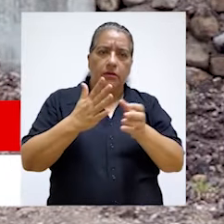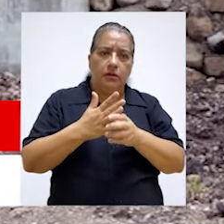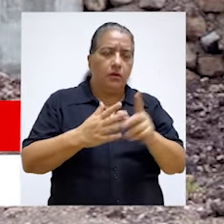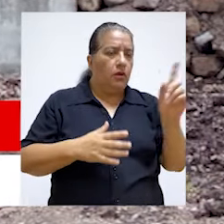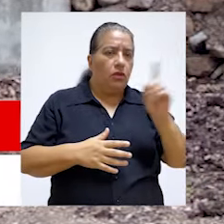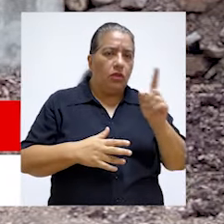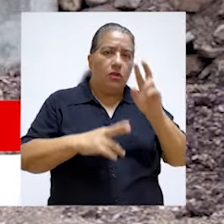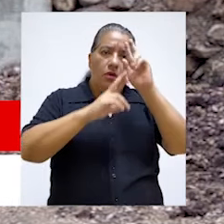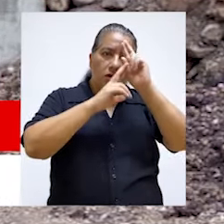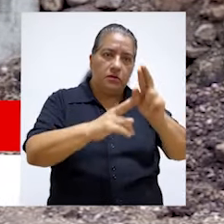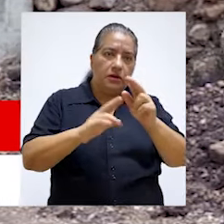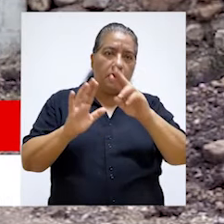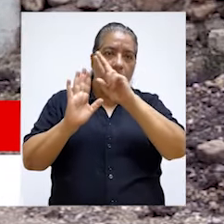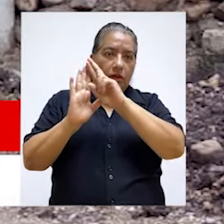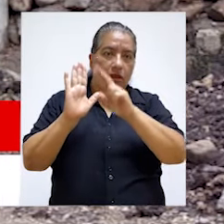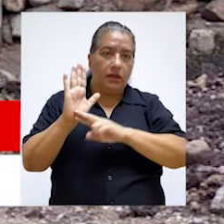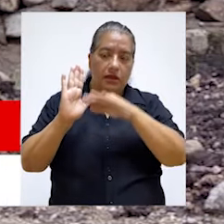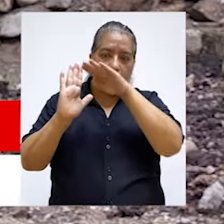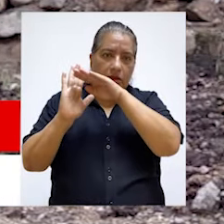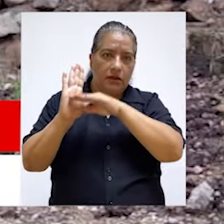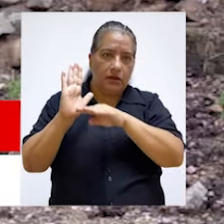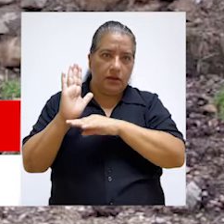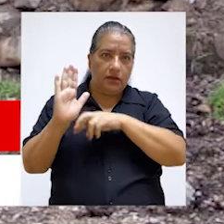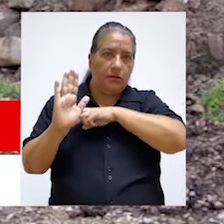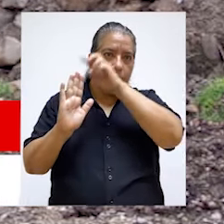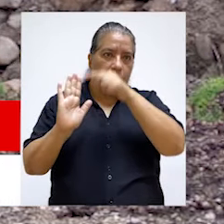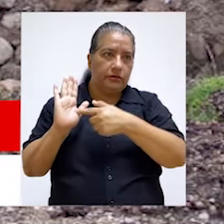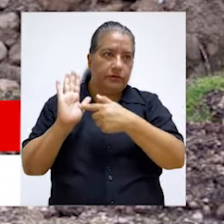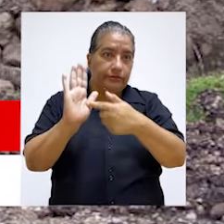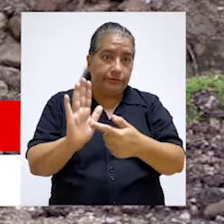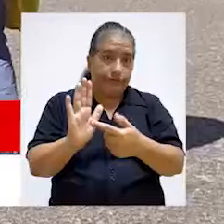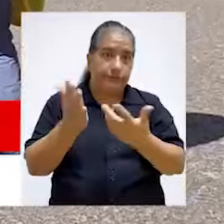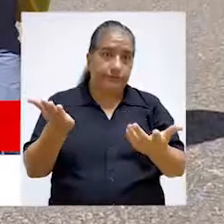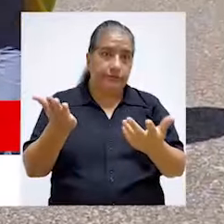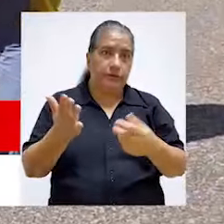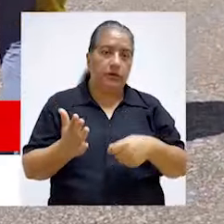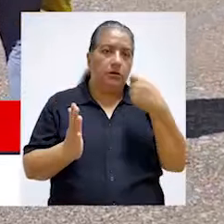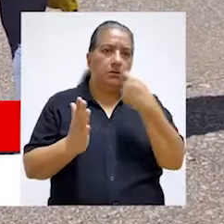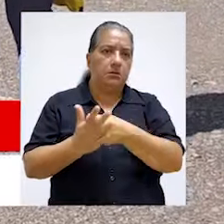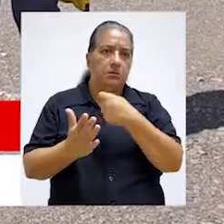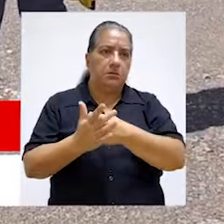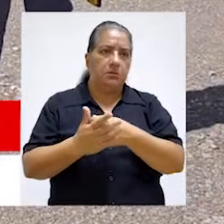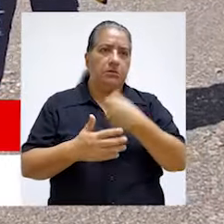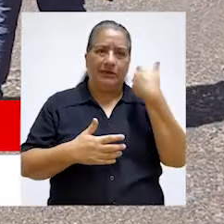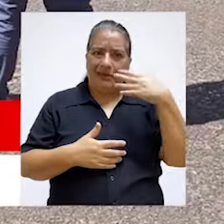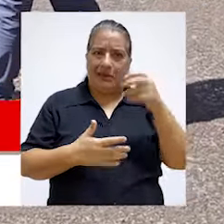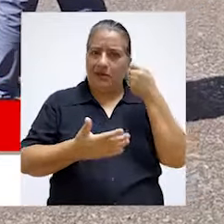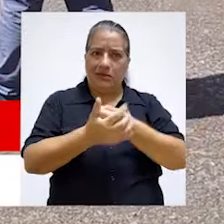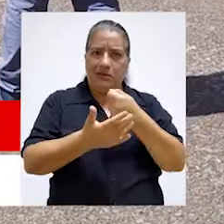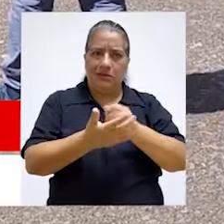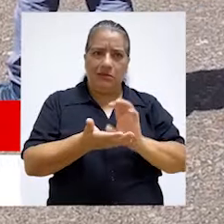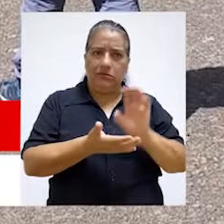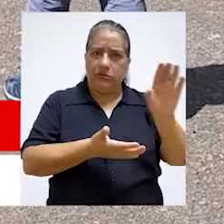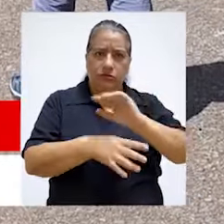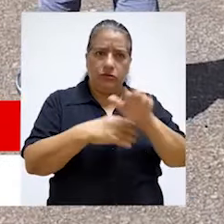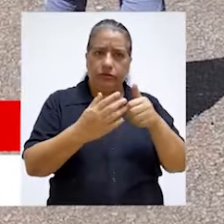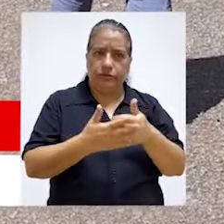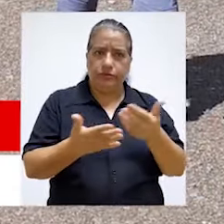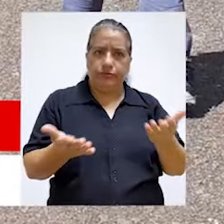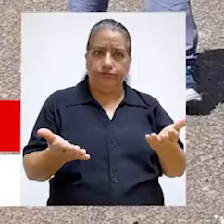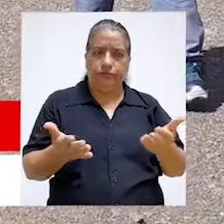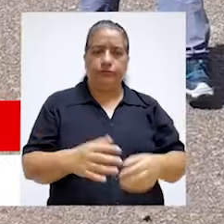señalización, entre otros, se realizaron sin cumplir con lo establecido en el expediente técnico. Sin embargo, fueron